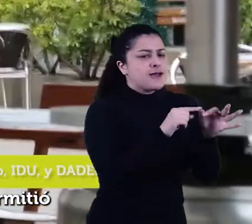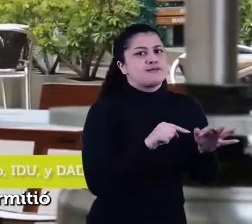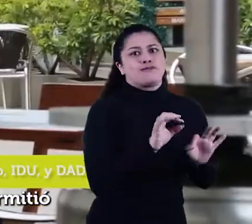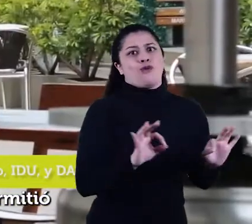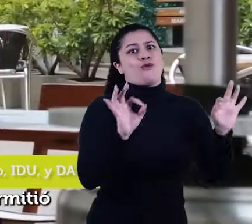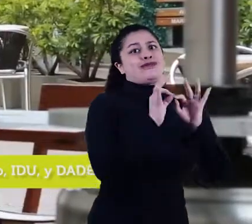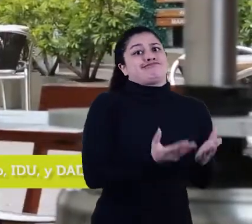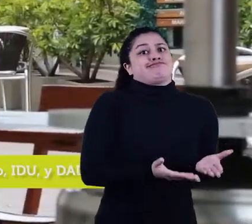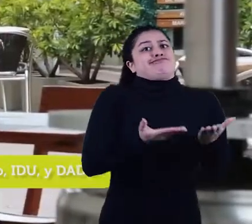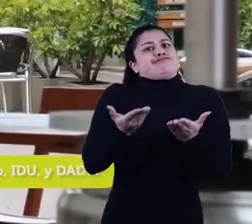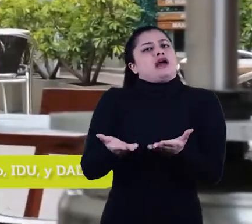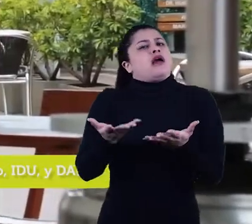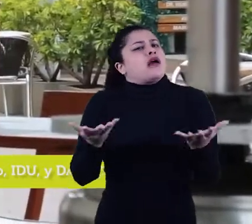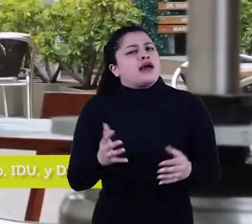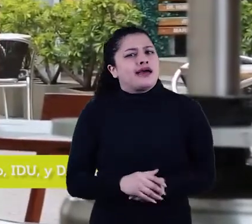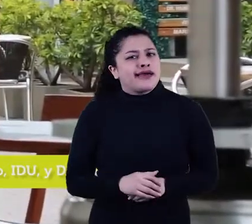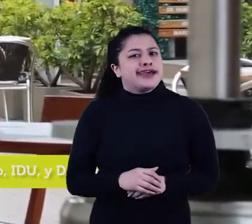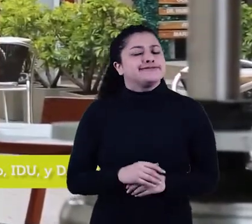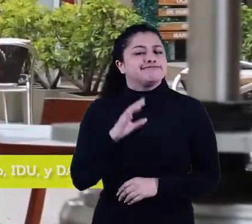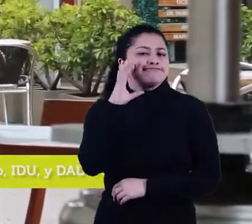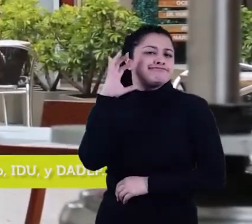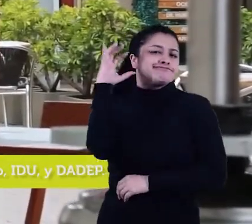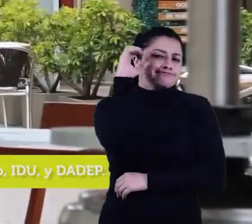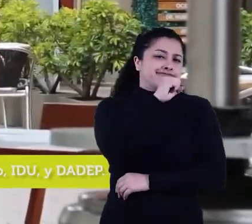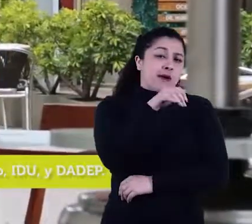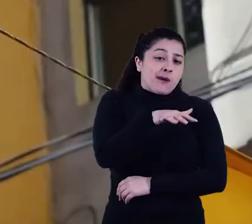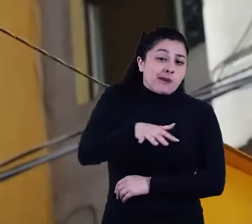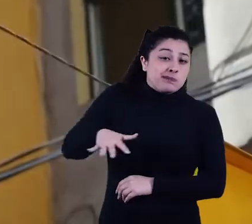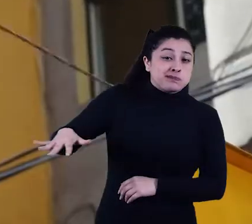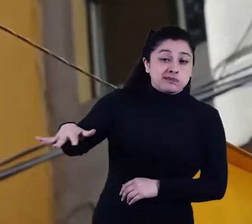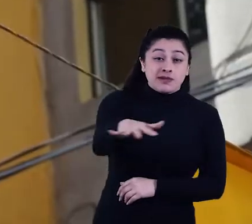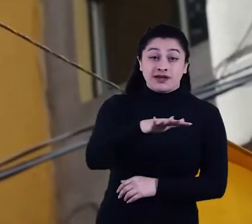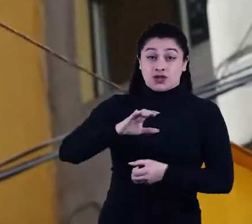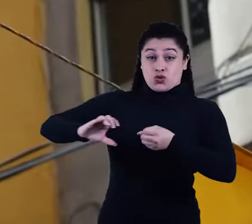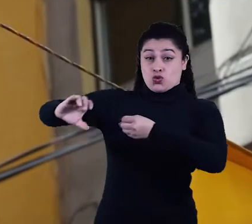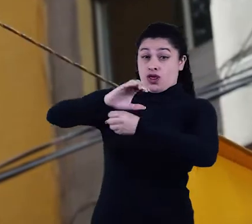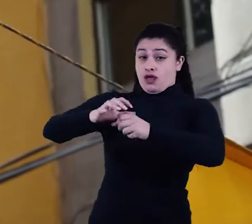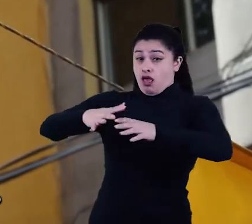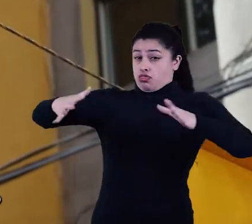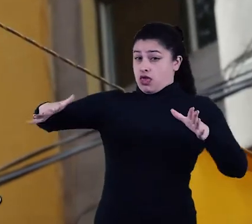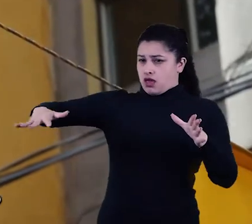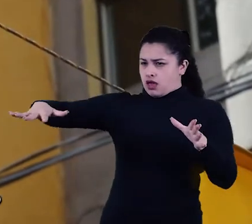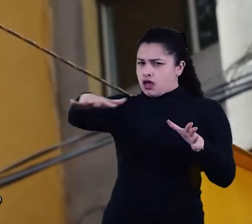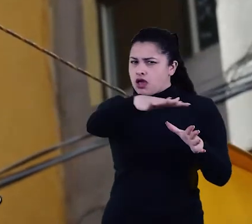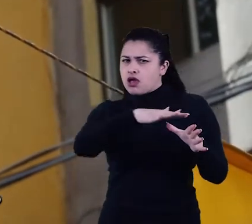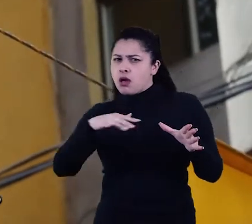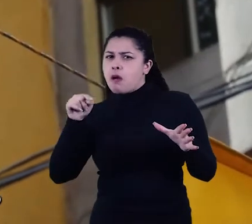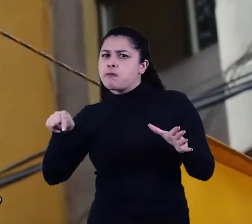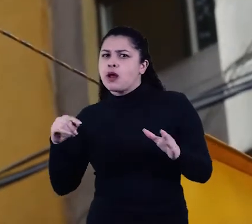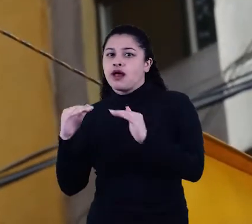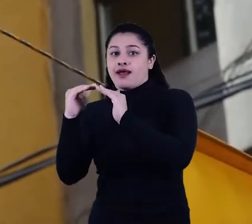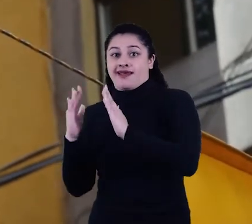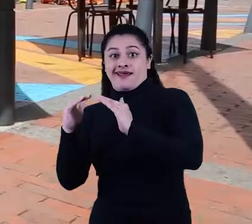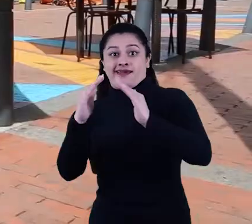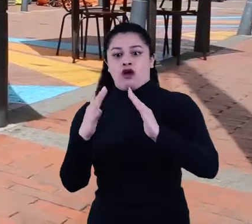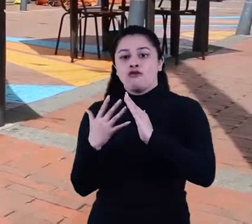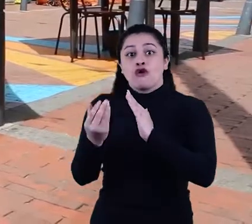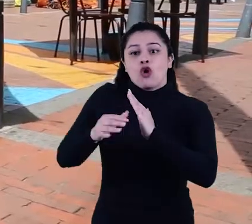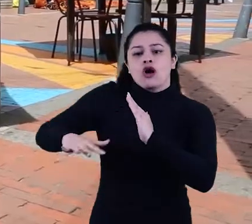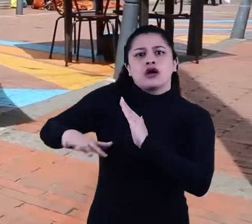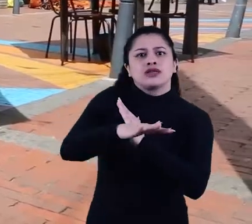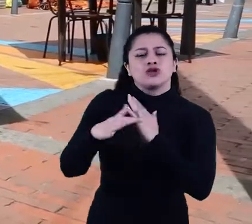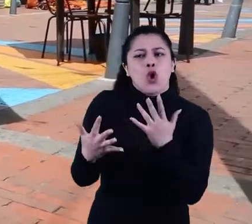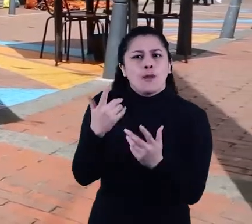porque nos permitió repensarnos un poco en el modelo de ciudad, cómo ese espacio público podía ser utilizado para esta